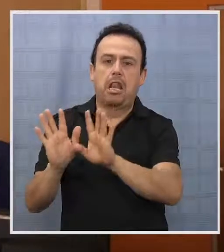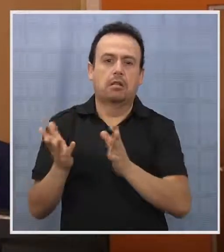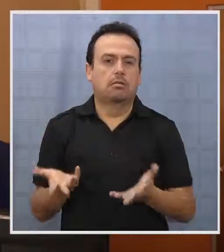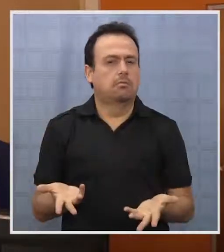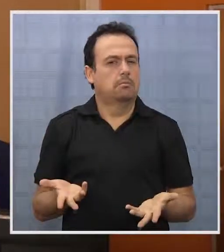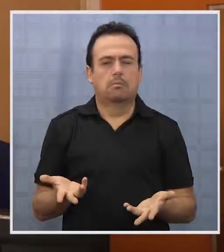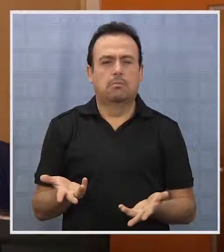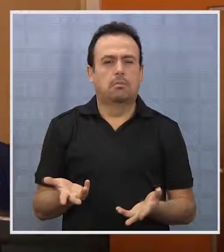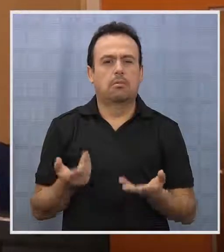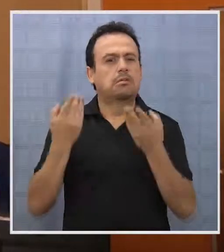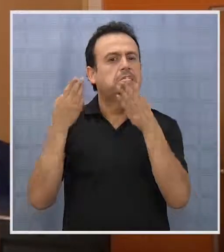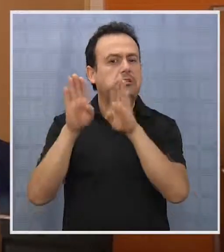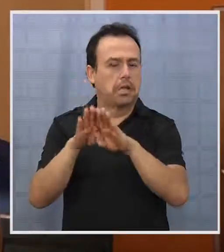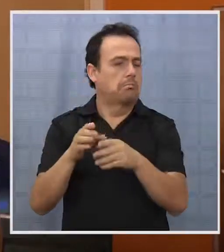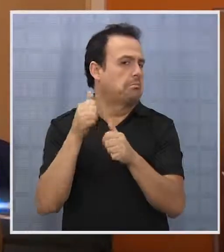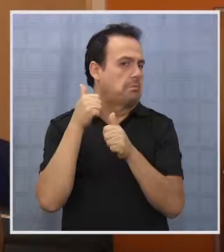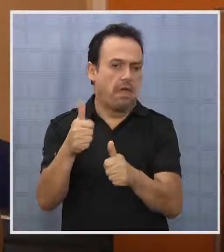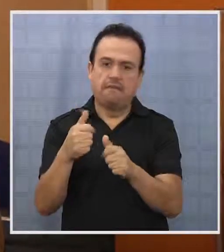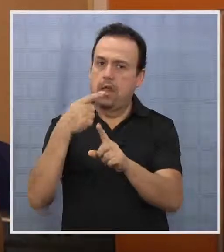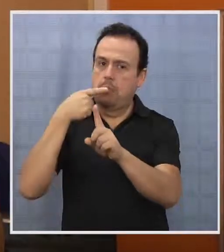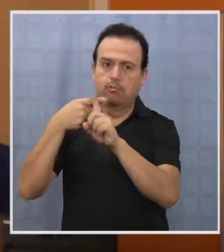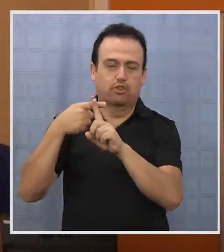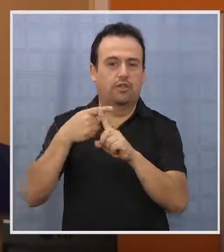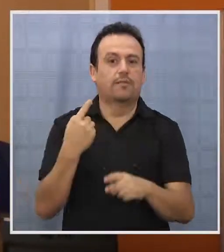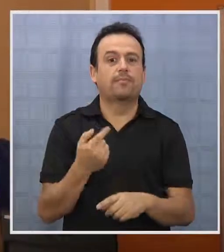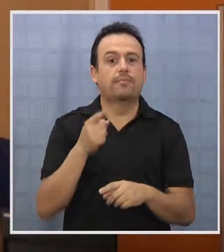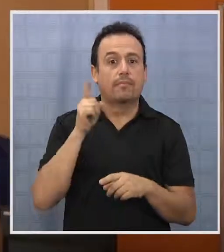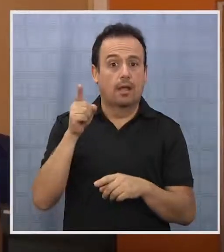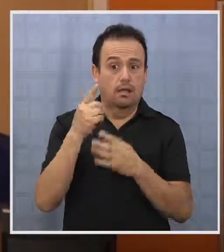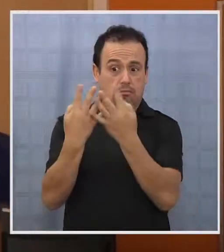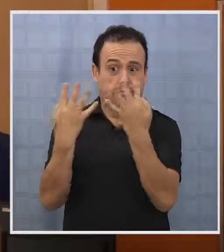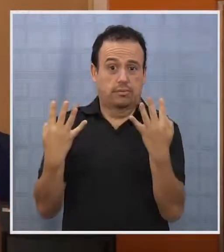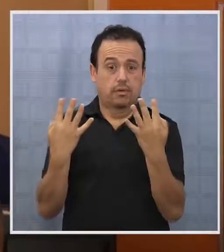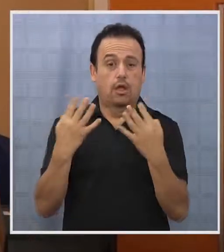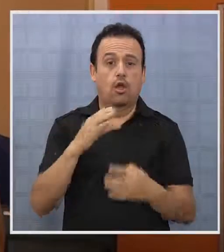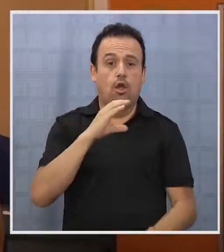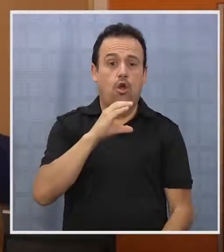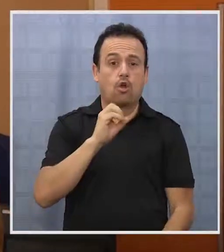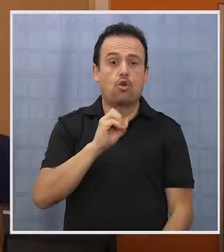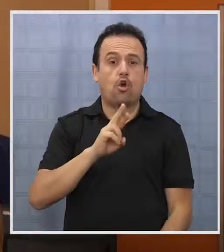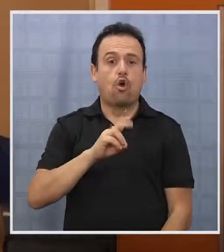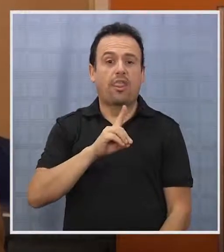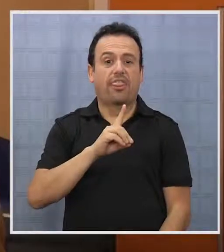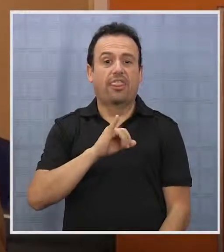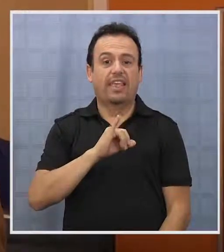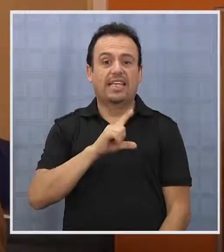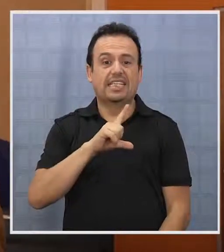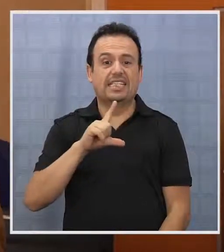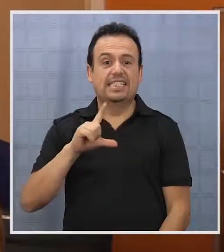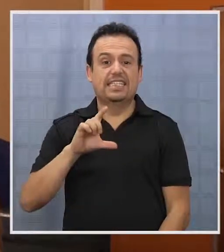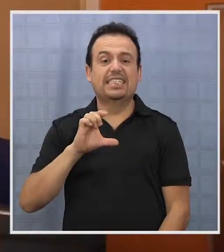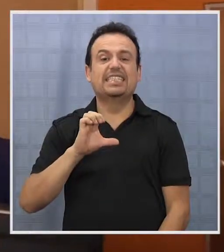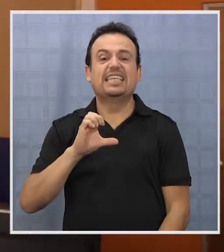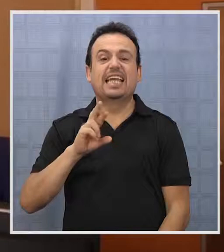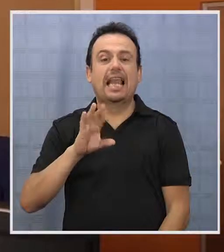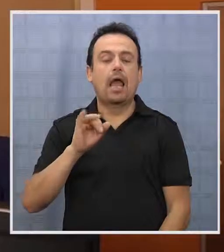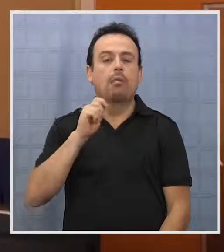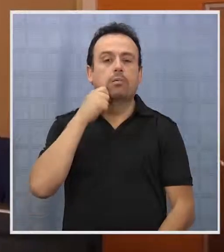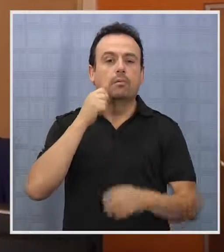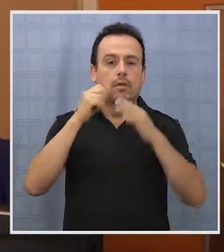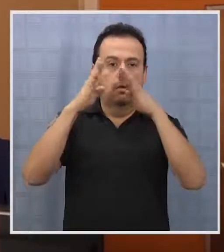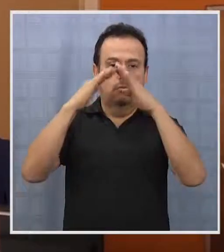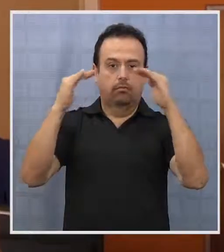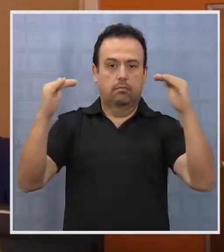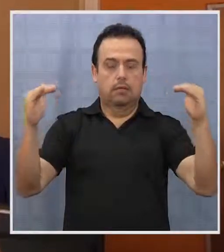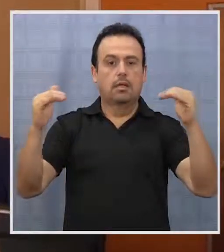10 internos. Nosotros consideramos que el penal de cordillera estaba siendo un mal ejemplo dado el hacinamiento